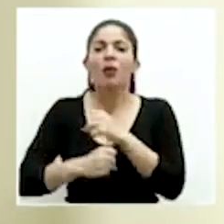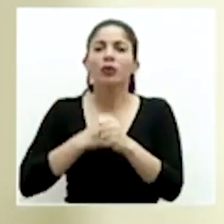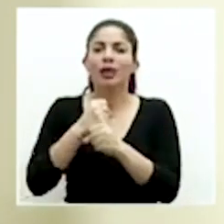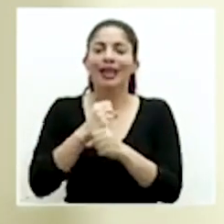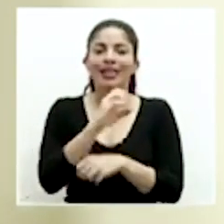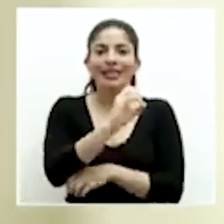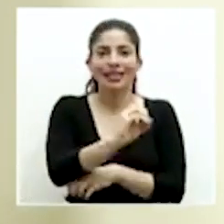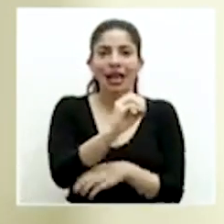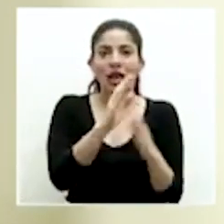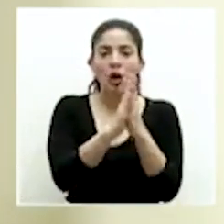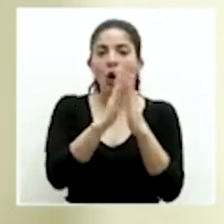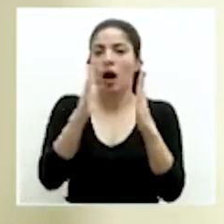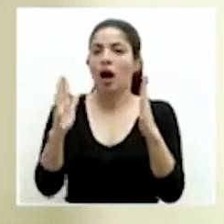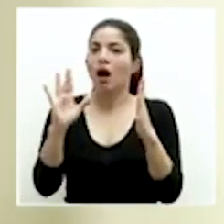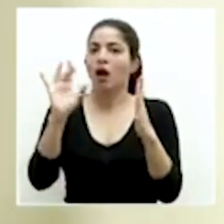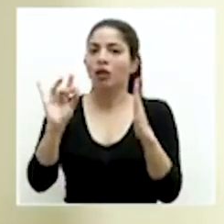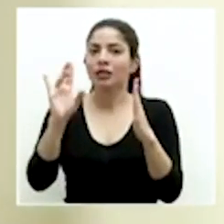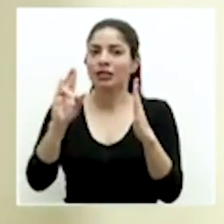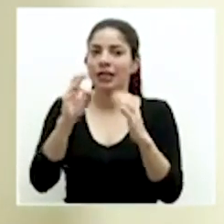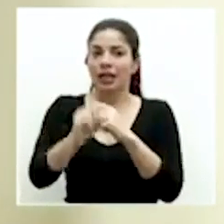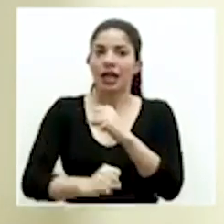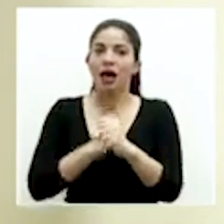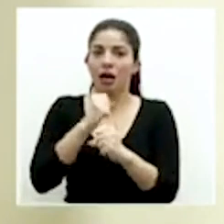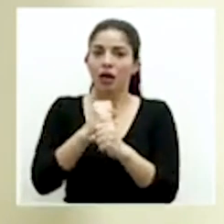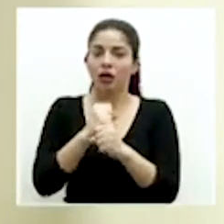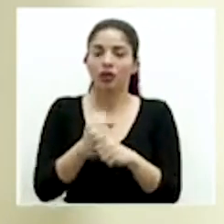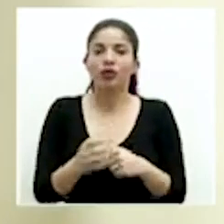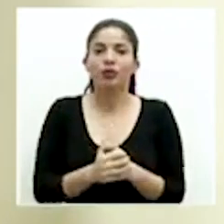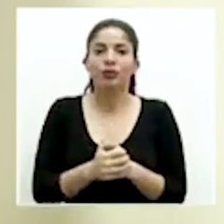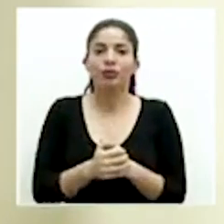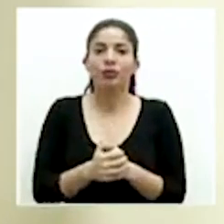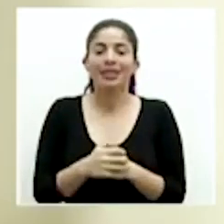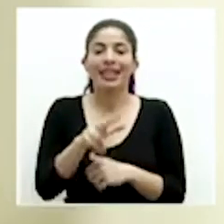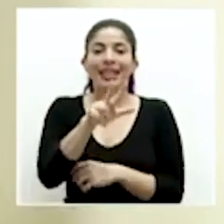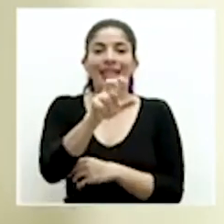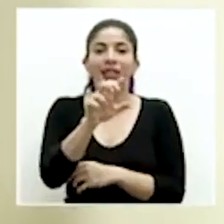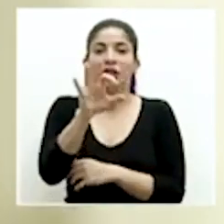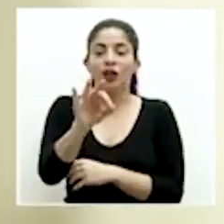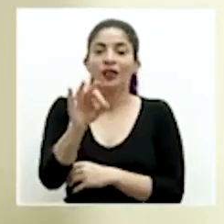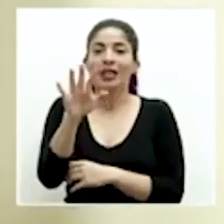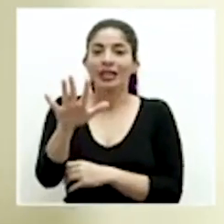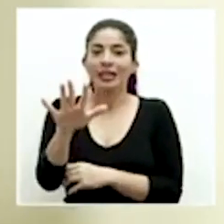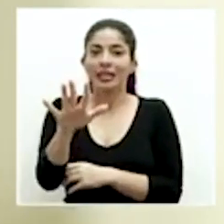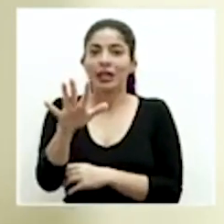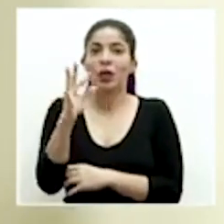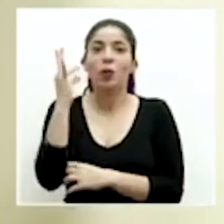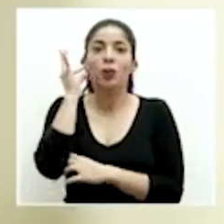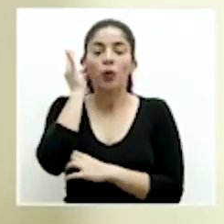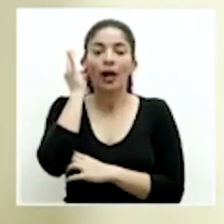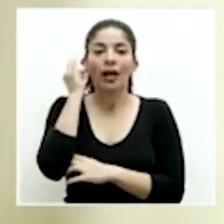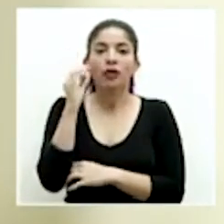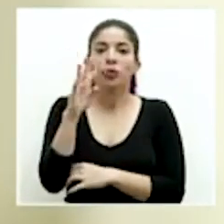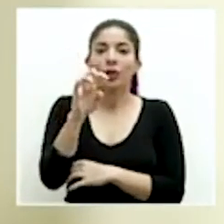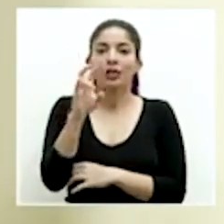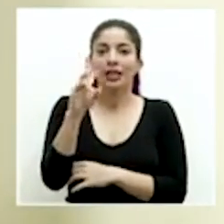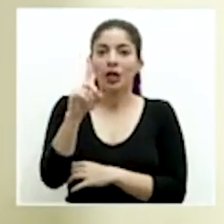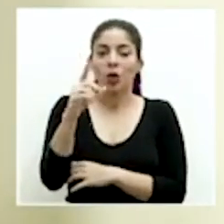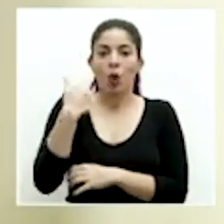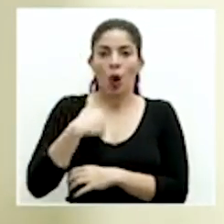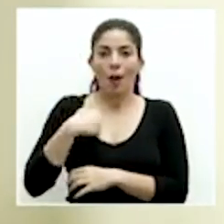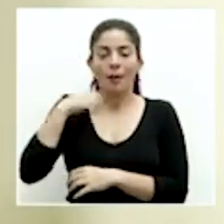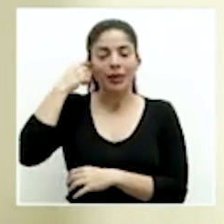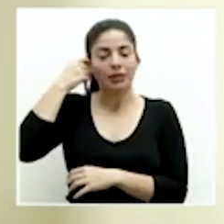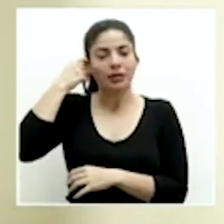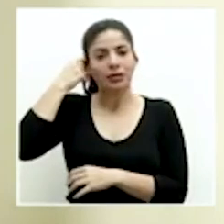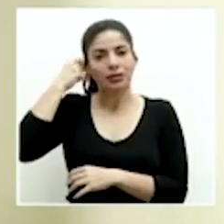los cero hasta los 87 años. Se trata de 395 mujeres y 471 hombres,